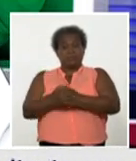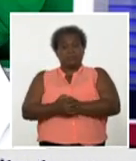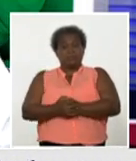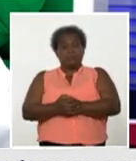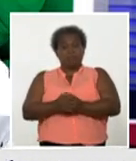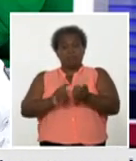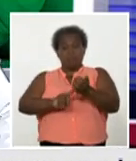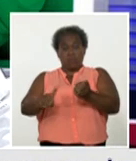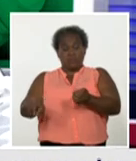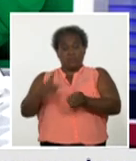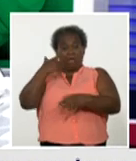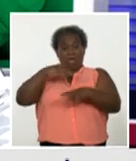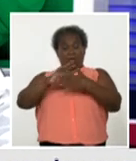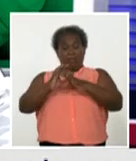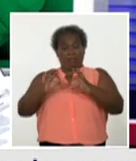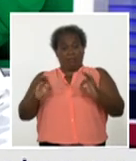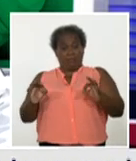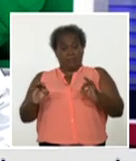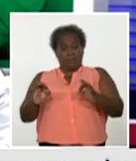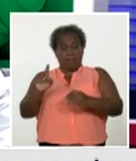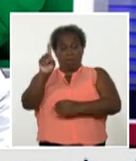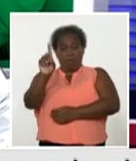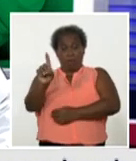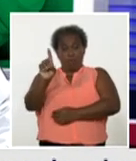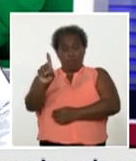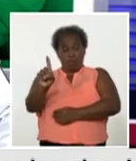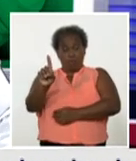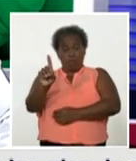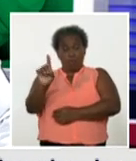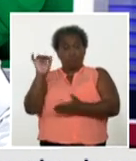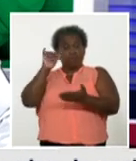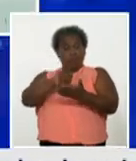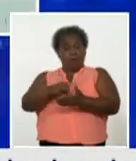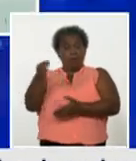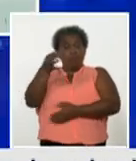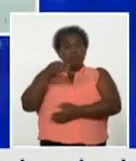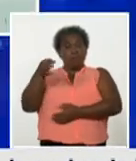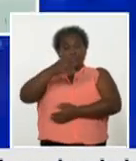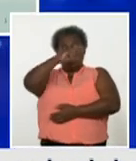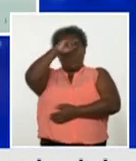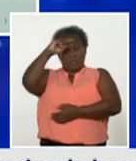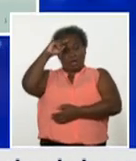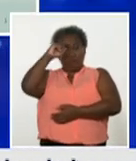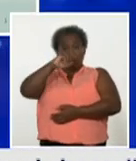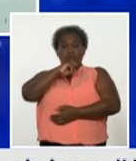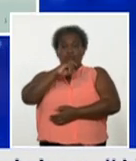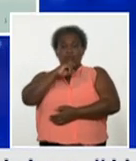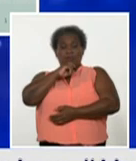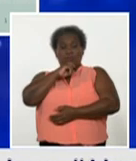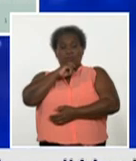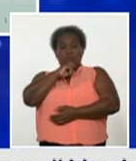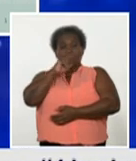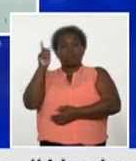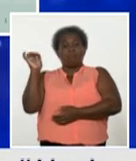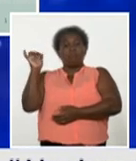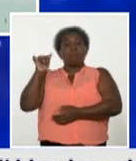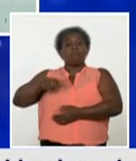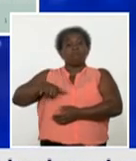provincia de Artemisa un caso importado del municipio de San Antonio de los Baños un viajero cubano